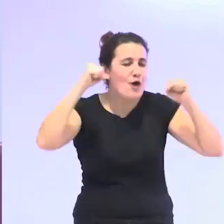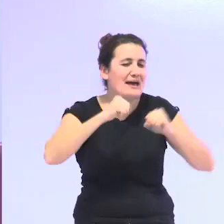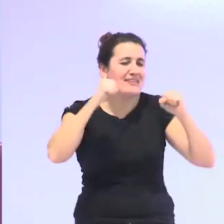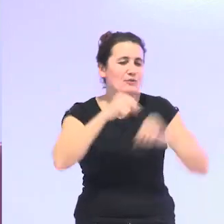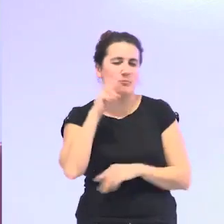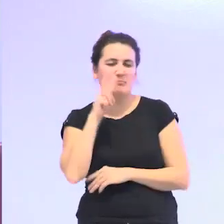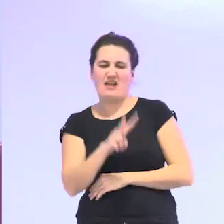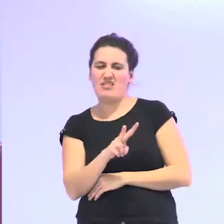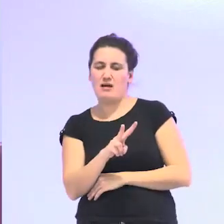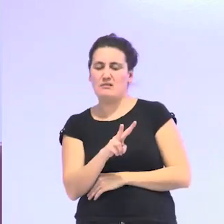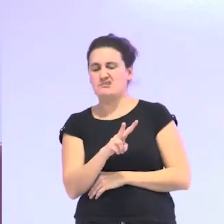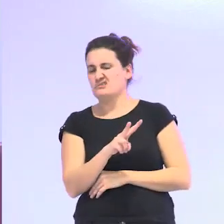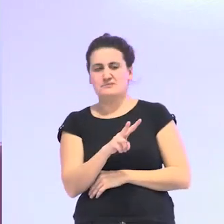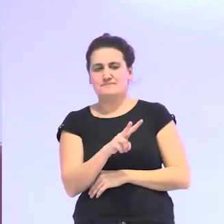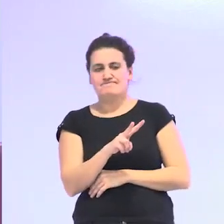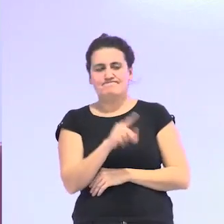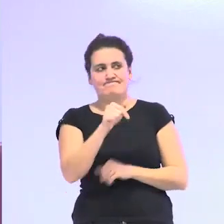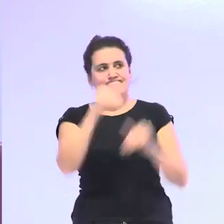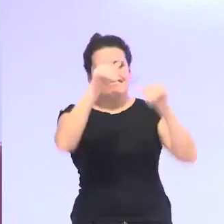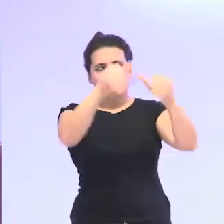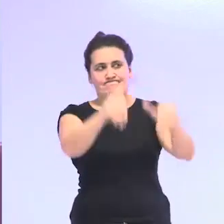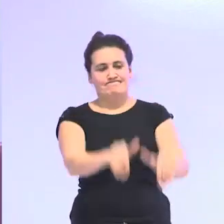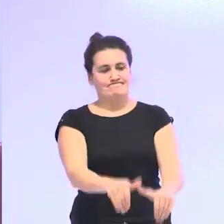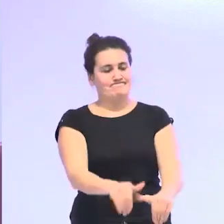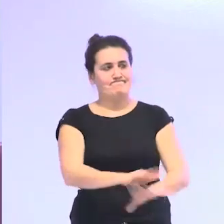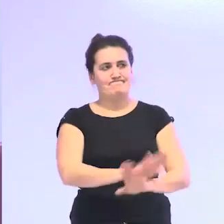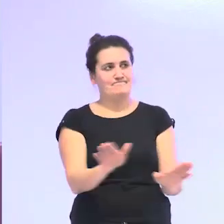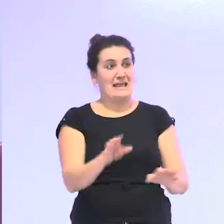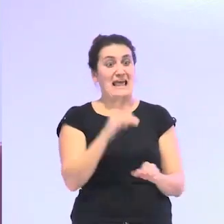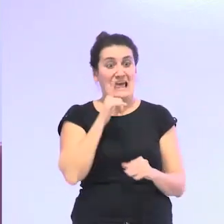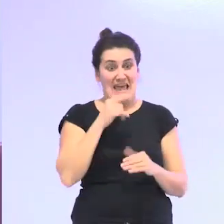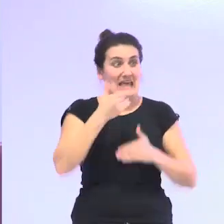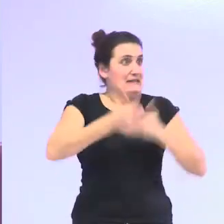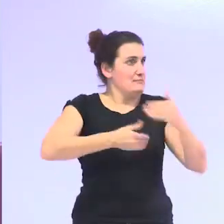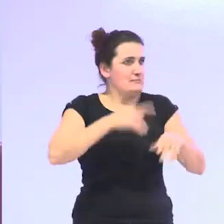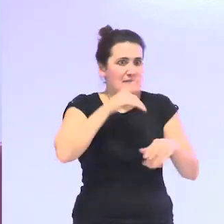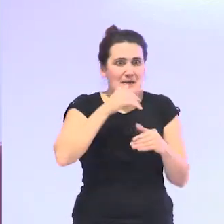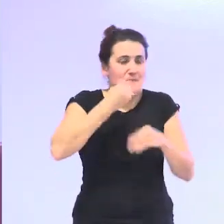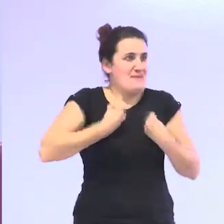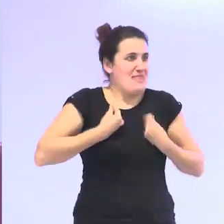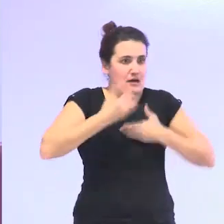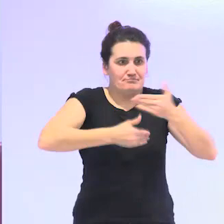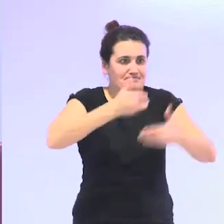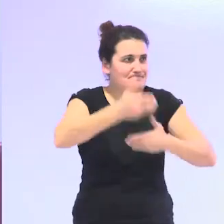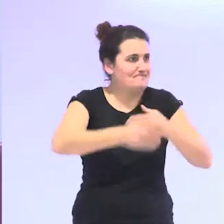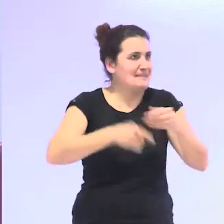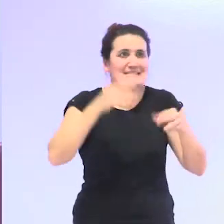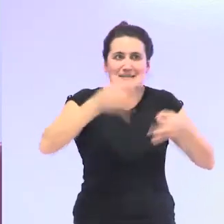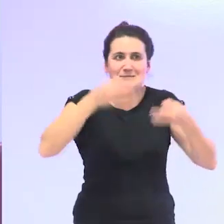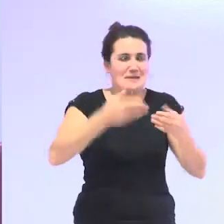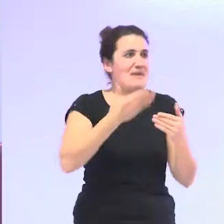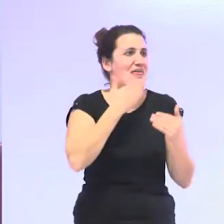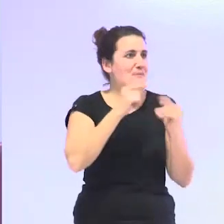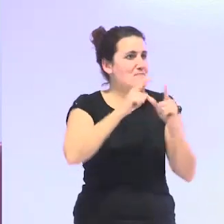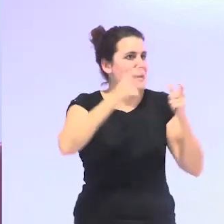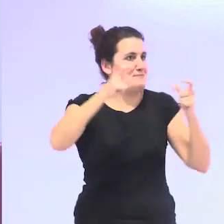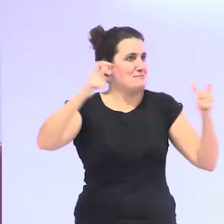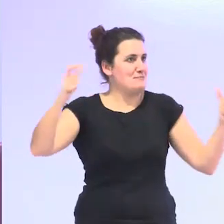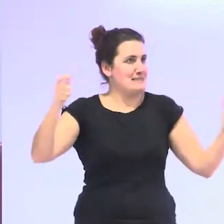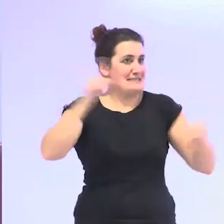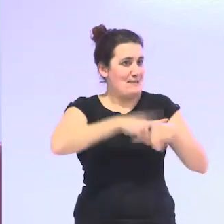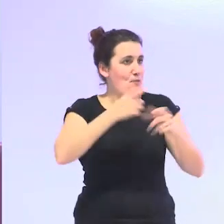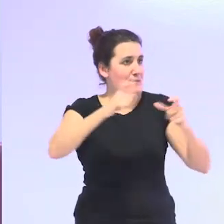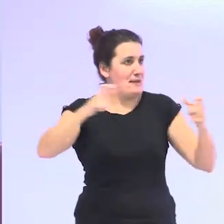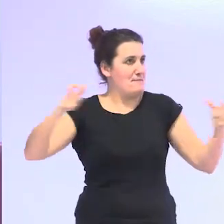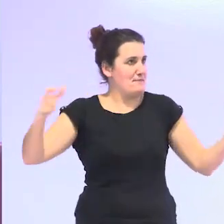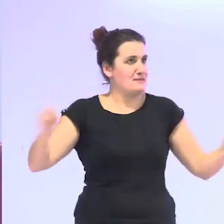una mirada decimonónica y cada vez vamos a vivir más tiempo y en sociedades más longevas la mayor parte de nuestra vida